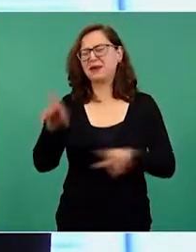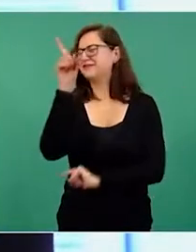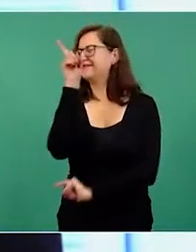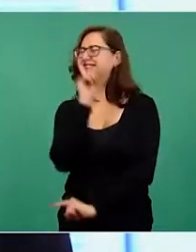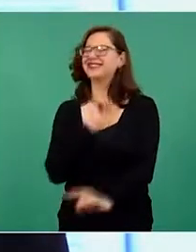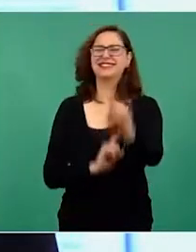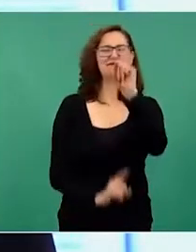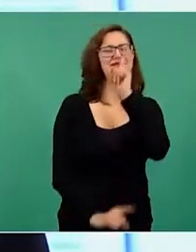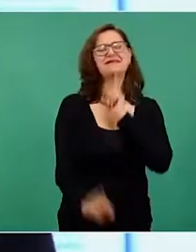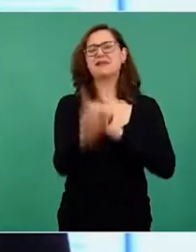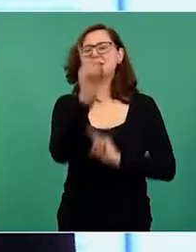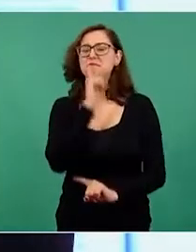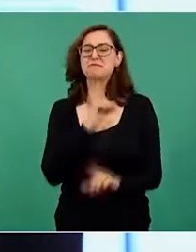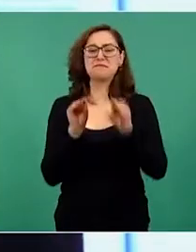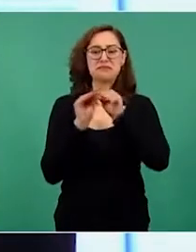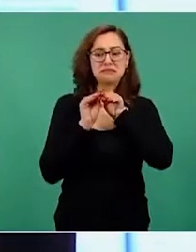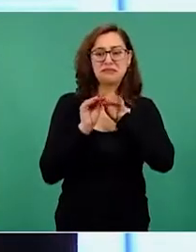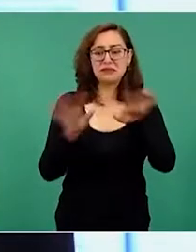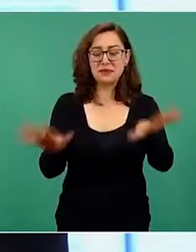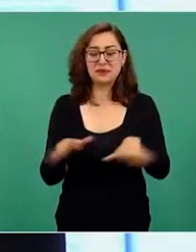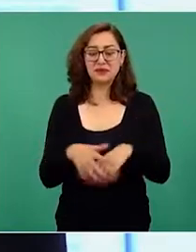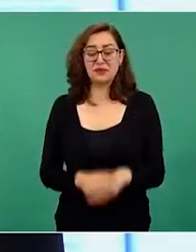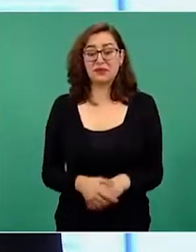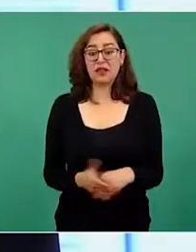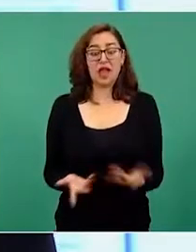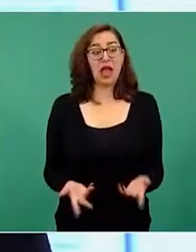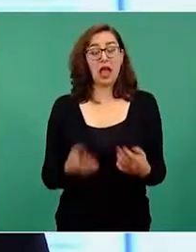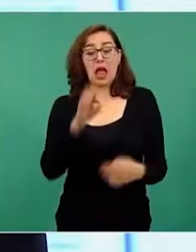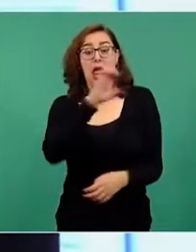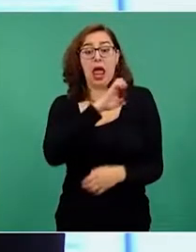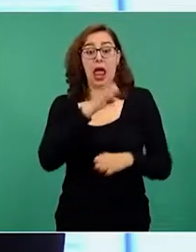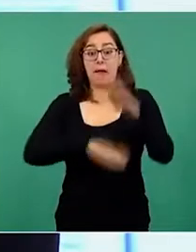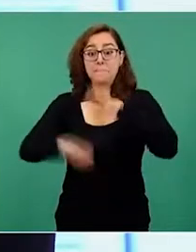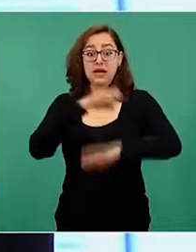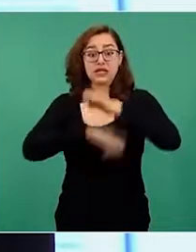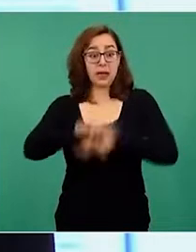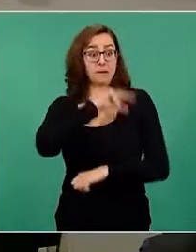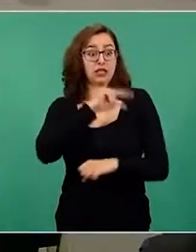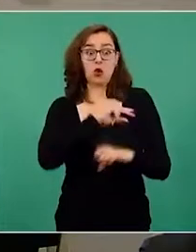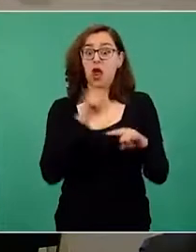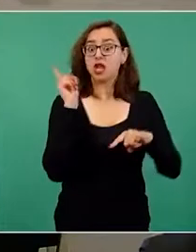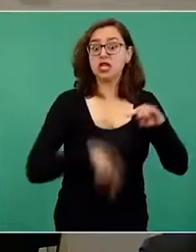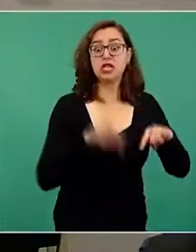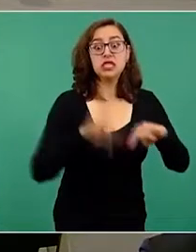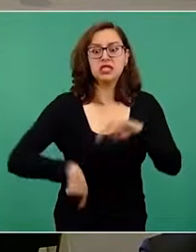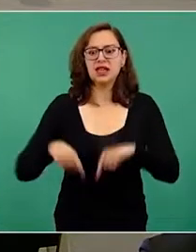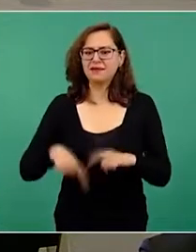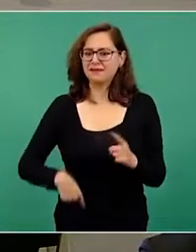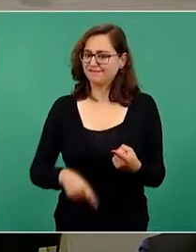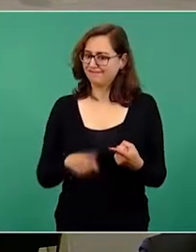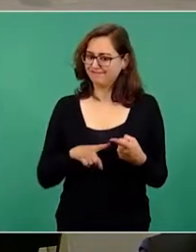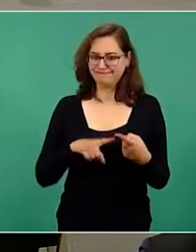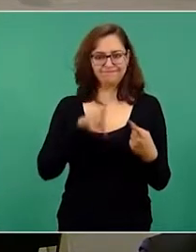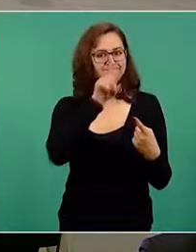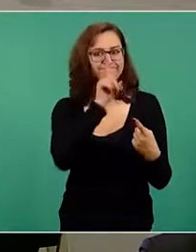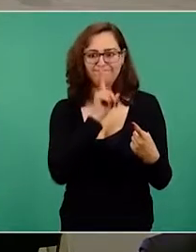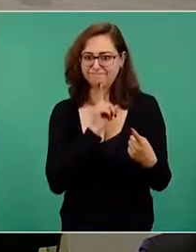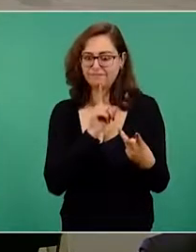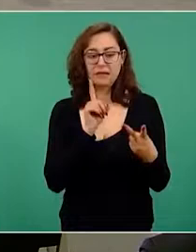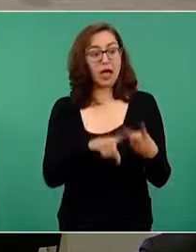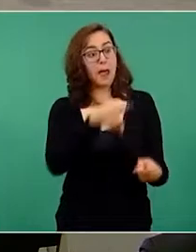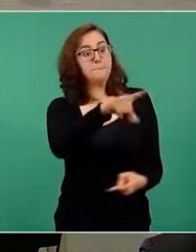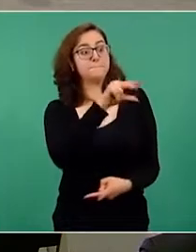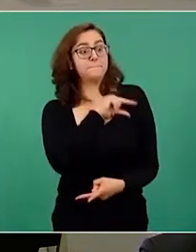eléctrica. Que si se va a nacionalizar la industria eléctrica, lo que no es verdad. Que si le va a expropiar sus empresas a los